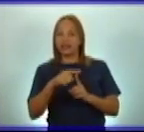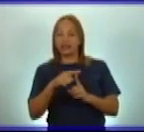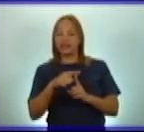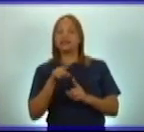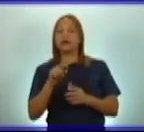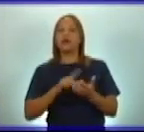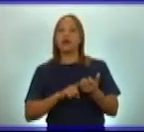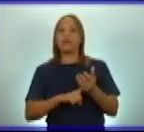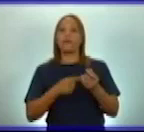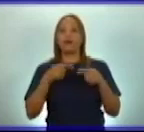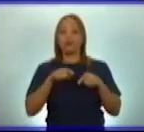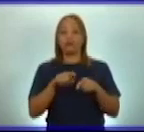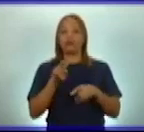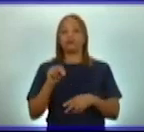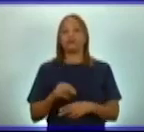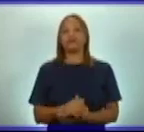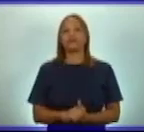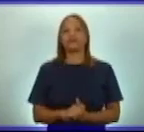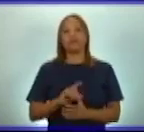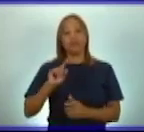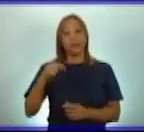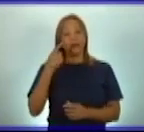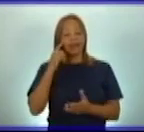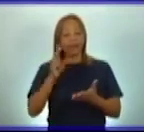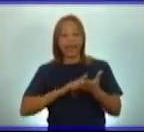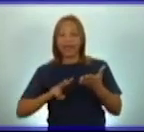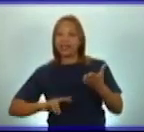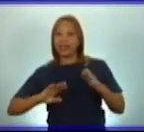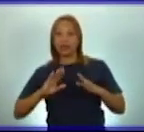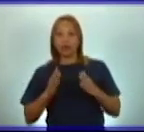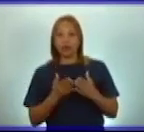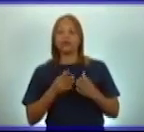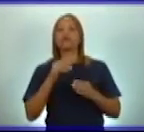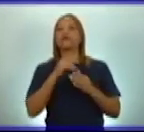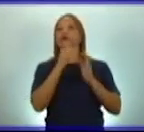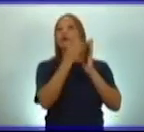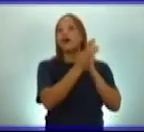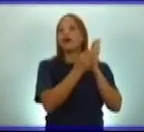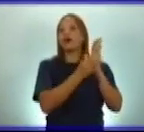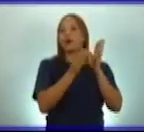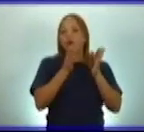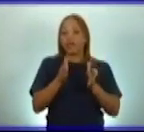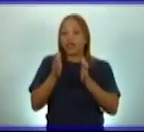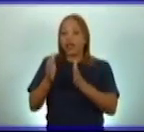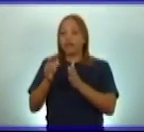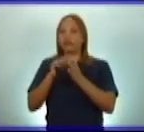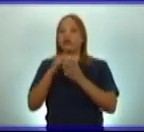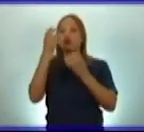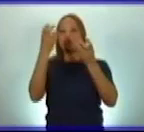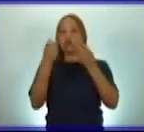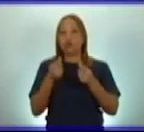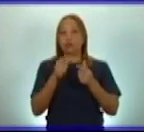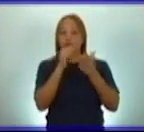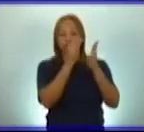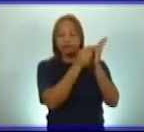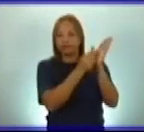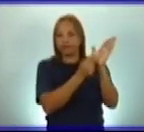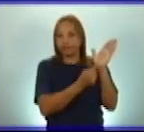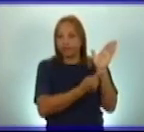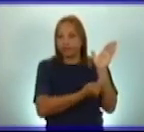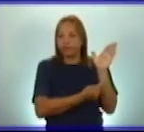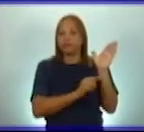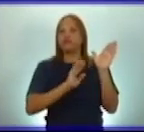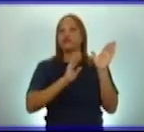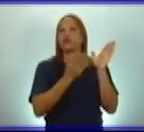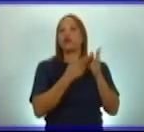que leas, podrás ordenar cronológicamente estos hechos, enumerándolos en el orden en que